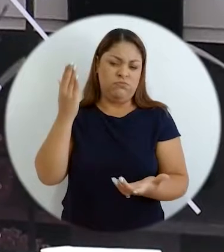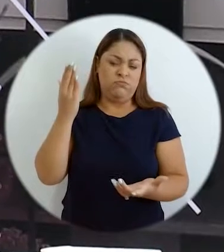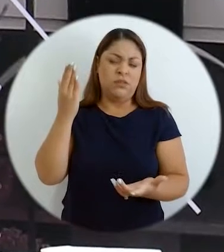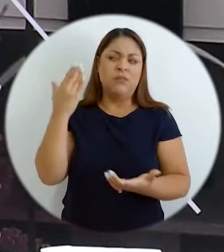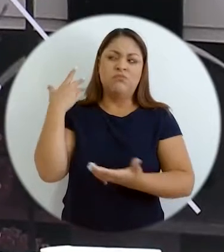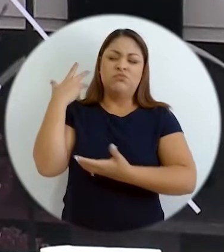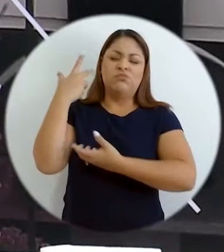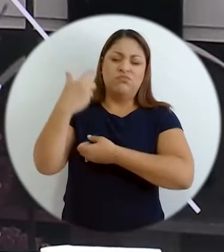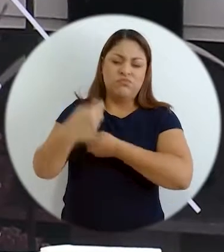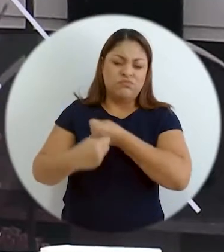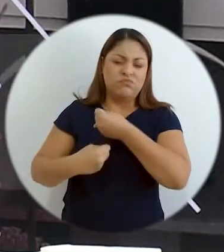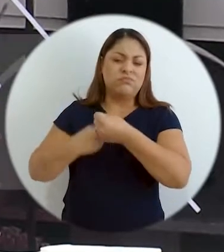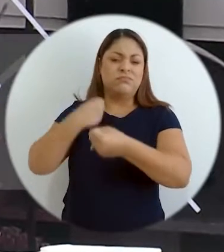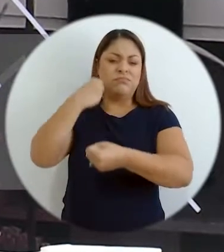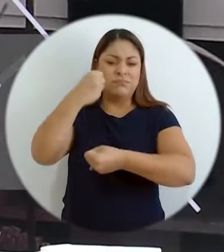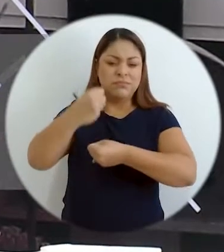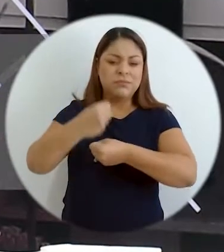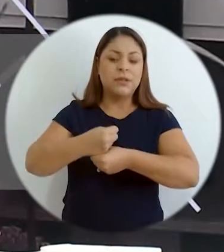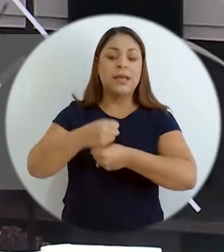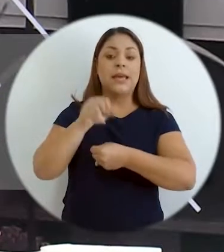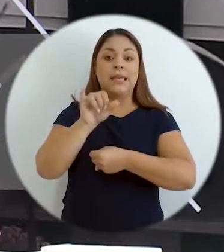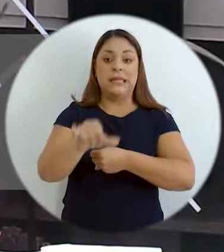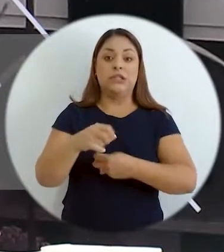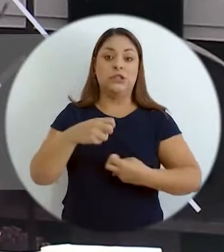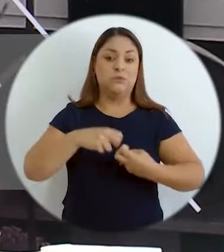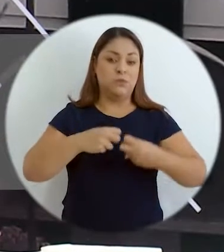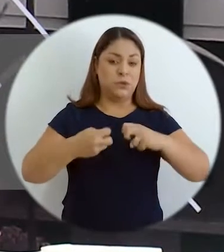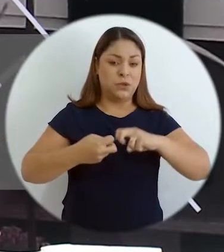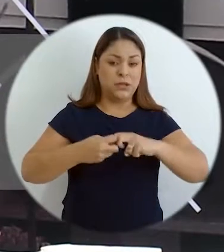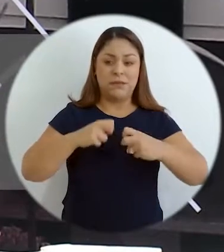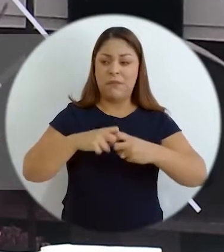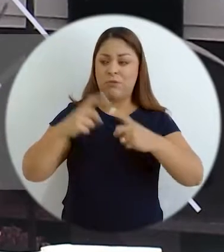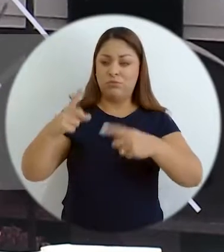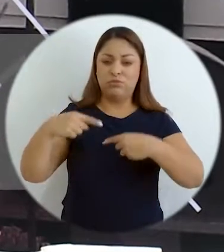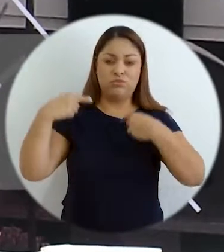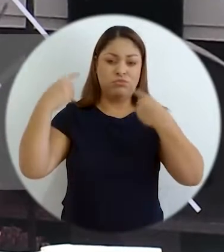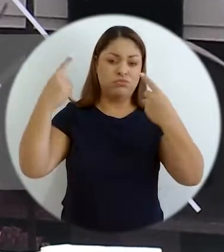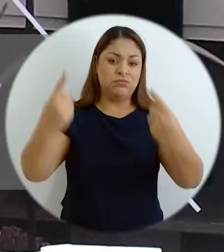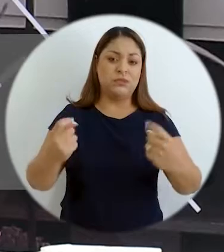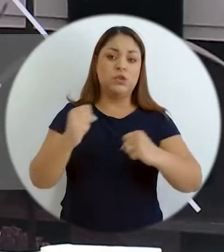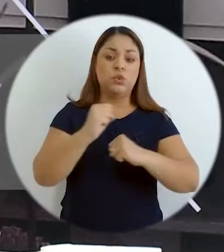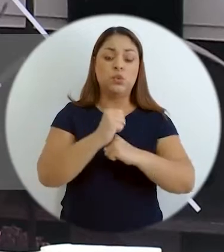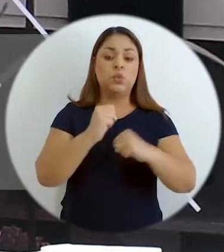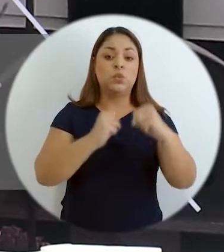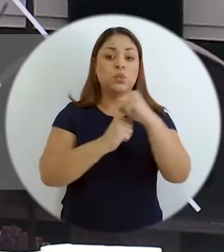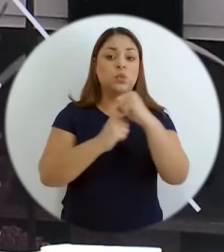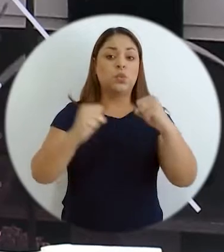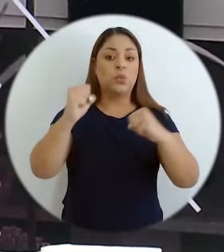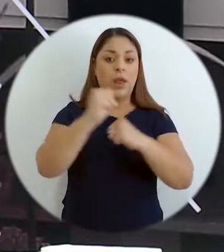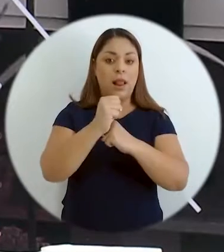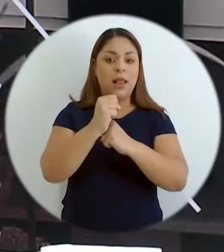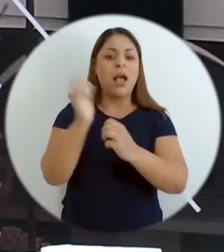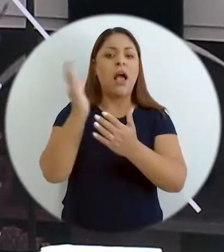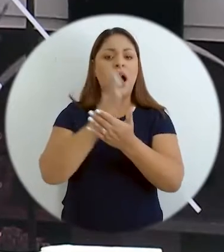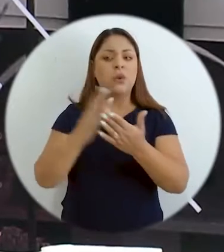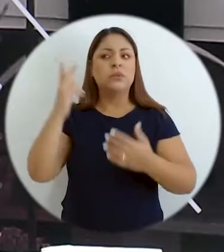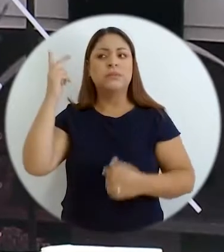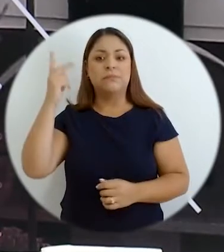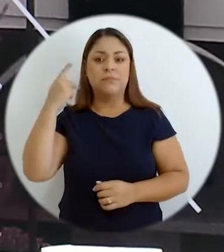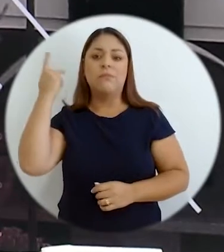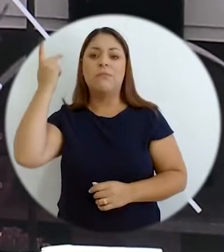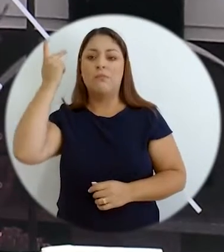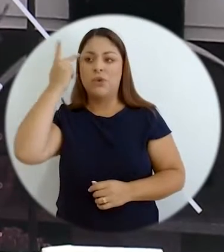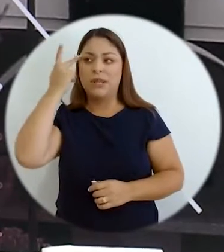de seguir con un problema que es estructural, ¿verdad? Que a pesar de que han habido políticas, algunas no muy claras, pero otras sí muy